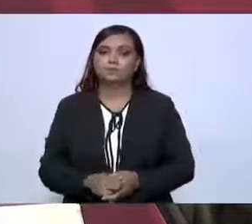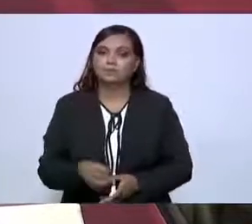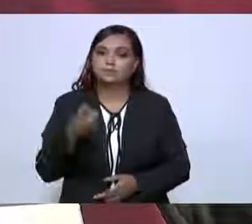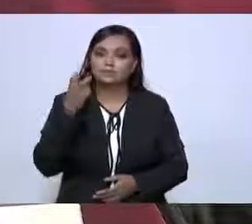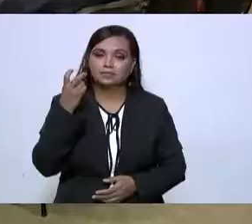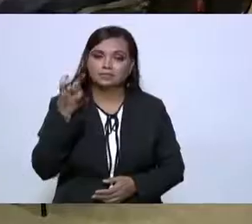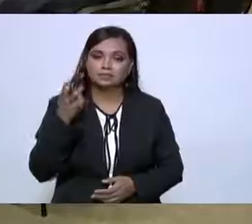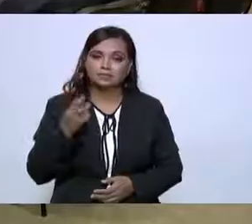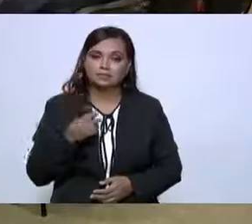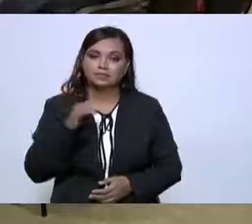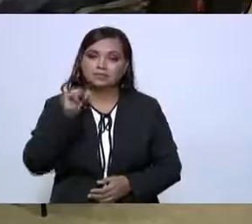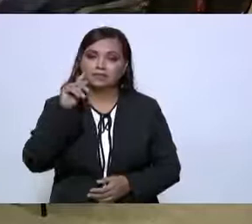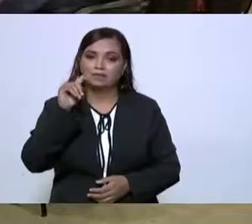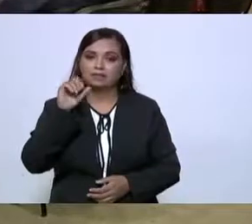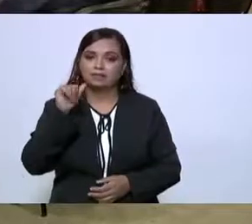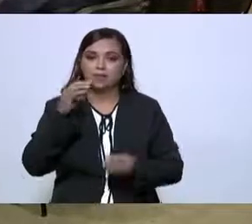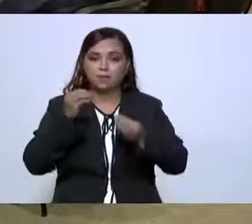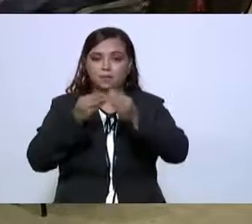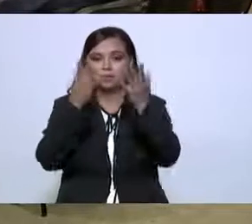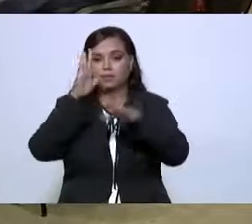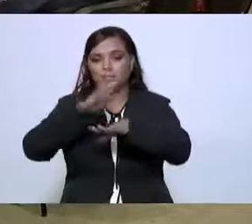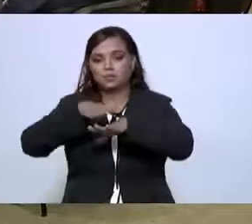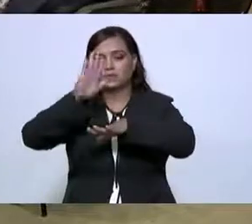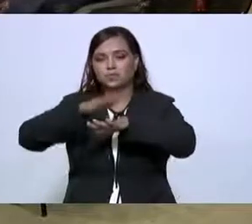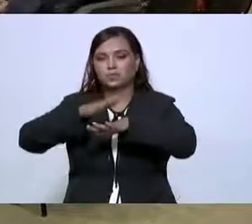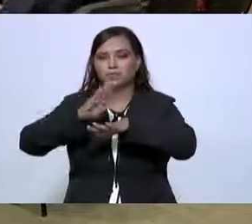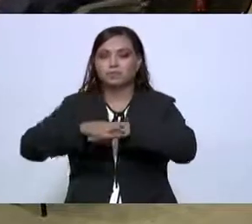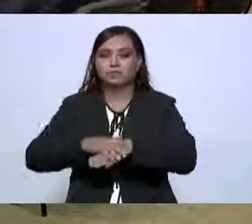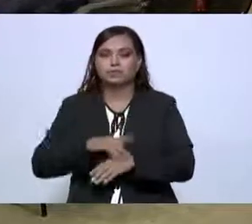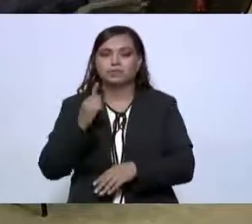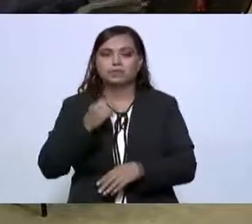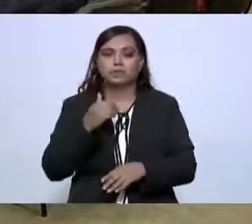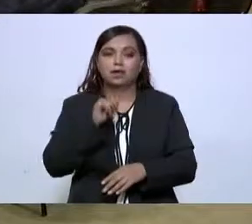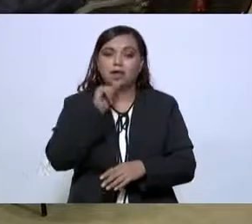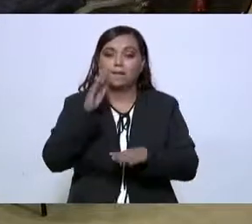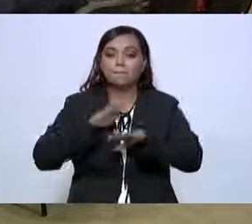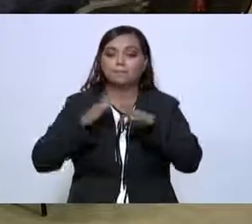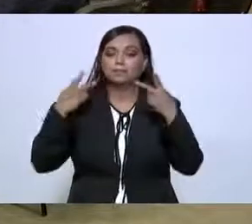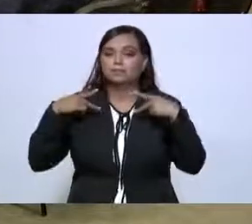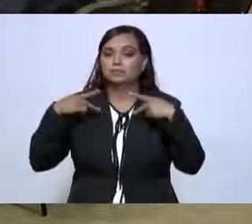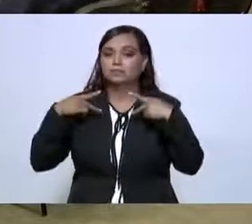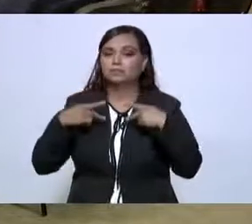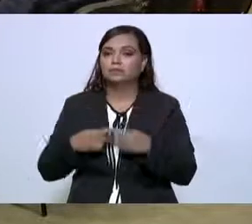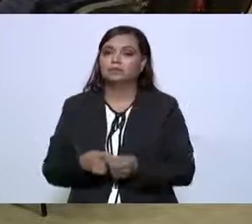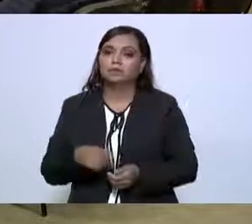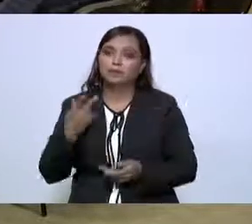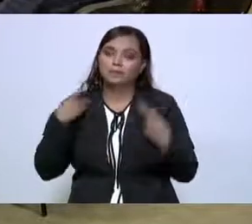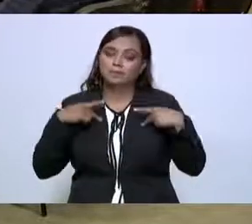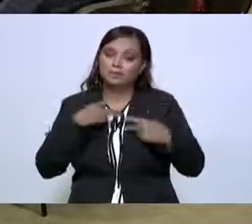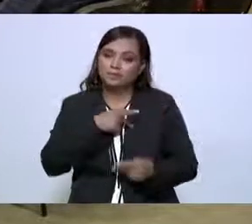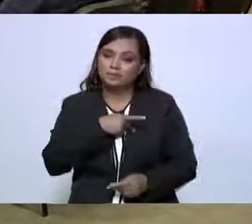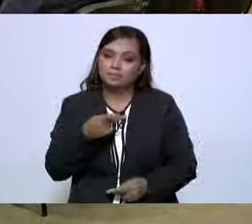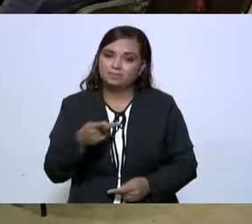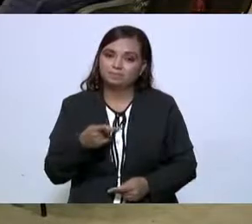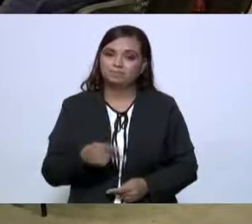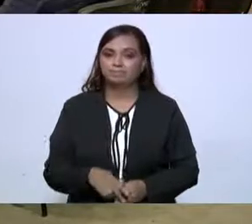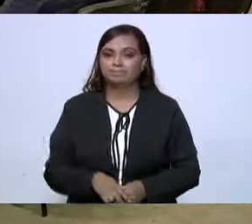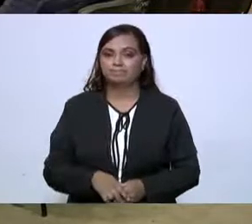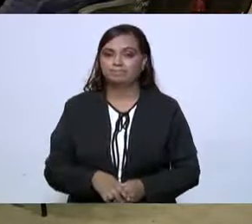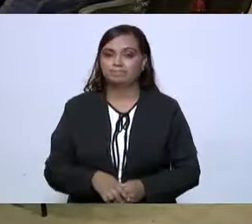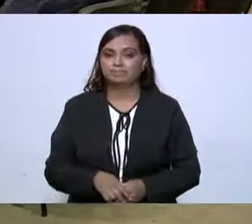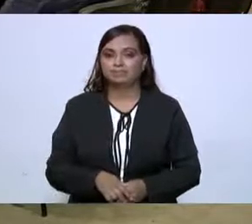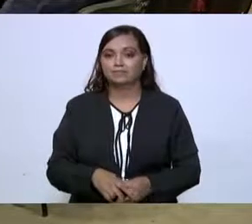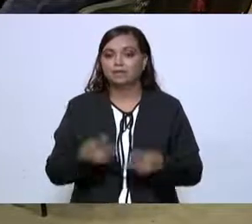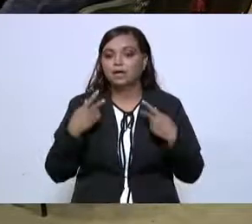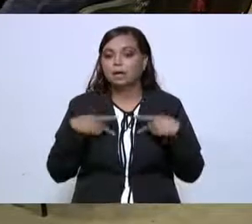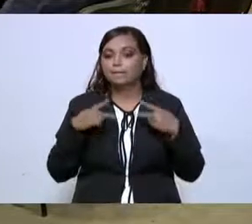afecta mucho más que a nadie, a los pobres, a